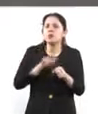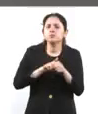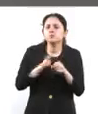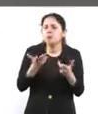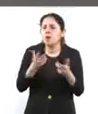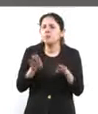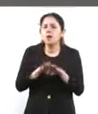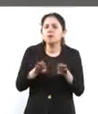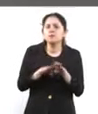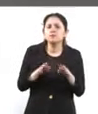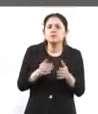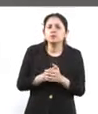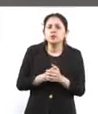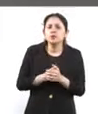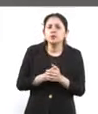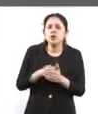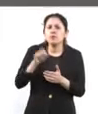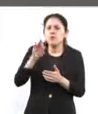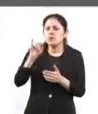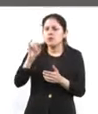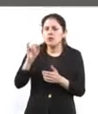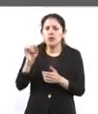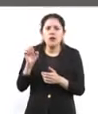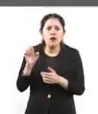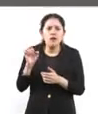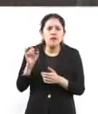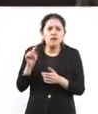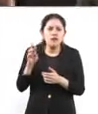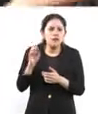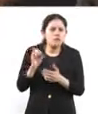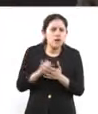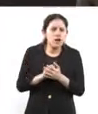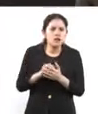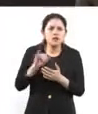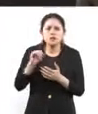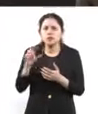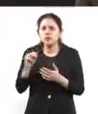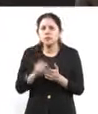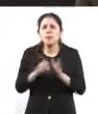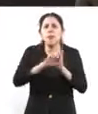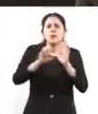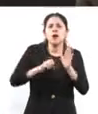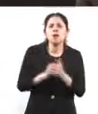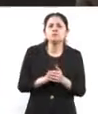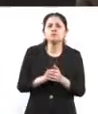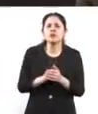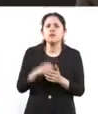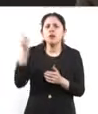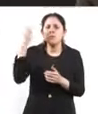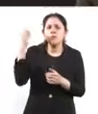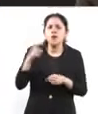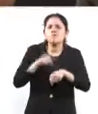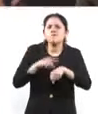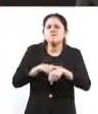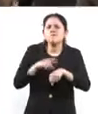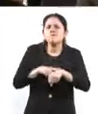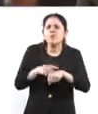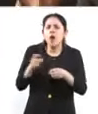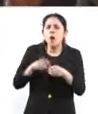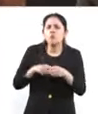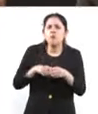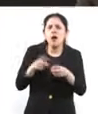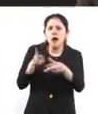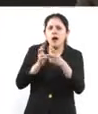¿Y si hay algún filtro? Sí, sí. Yo quiero anunciar un evento. ¿Cuánto va a tardar en que se